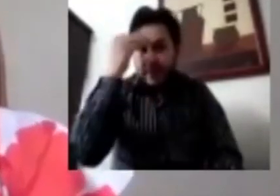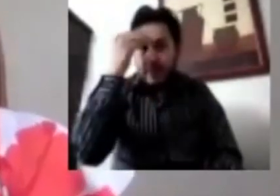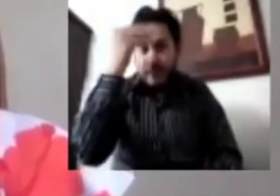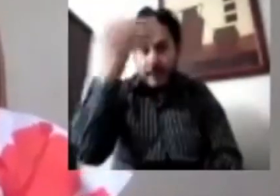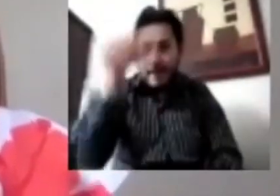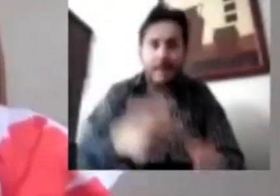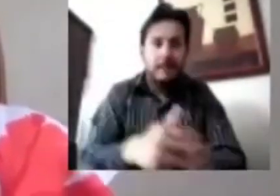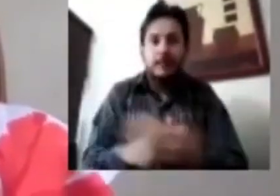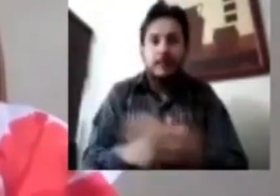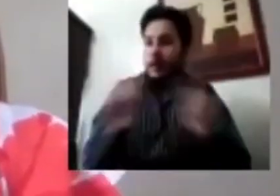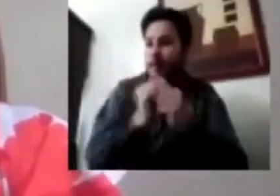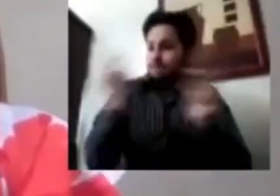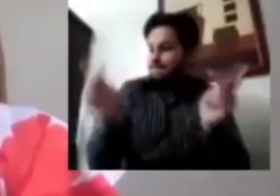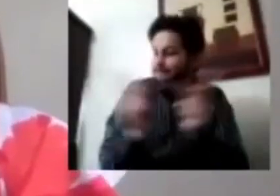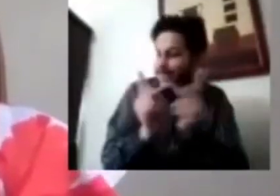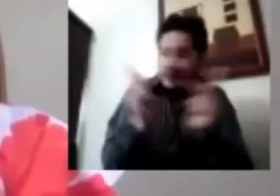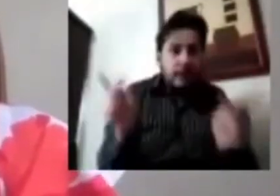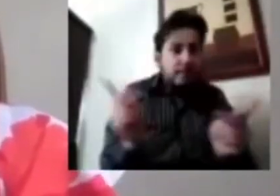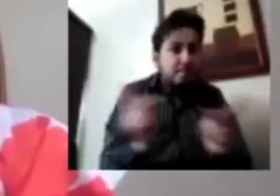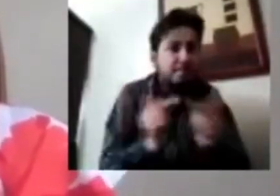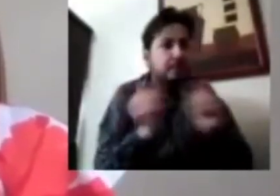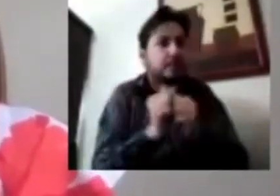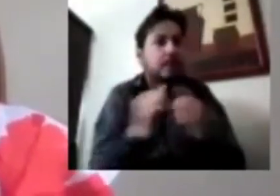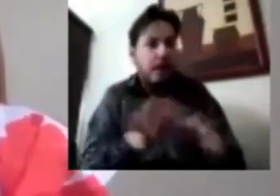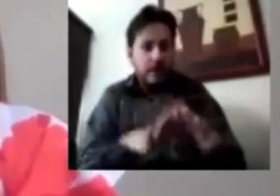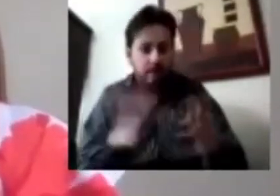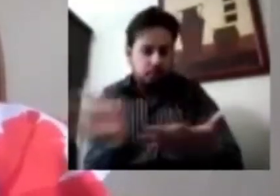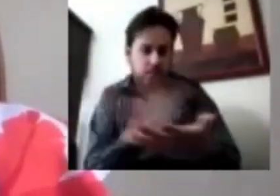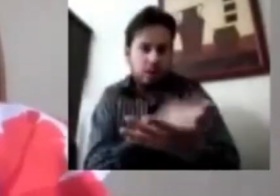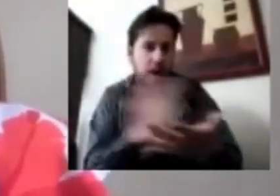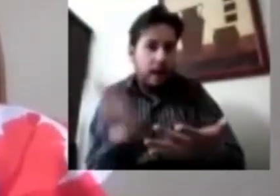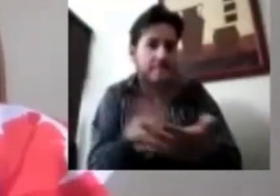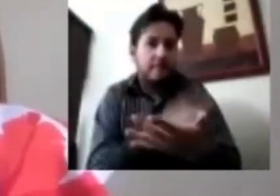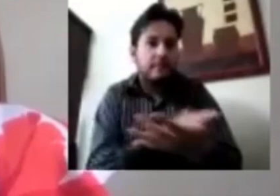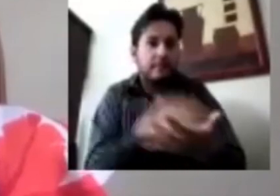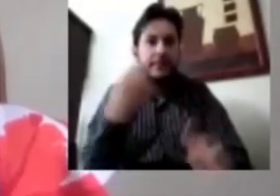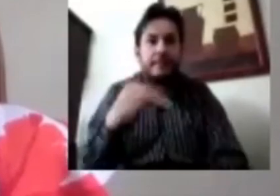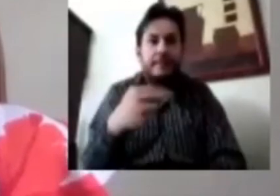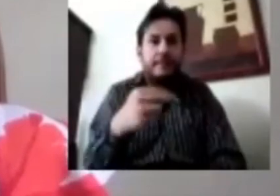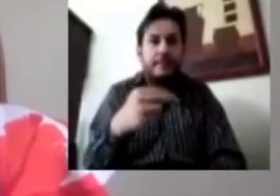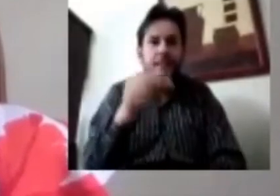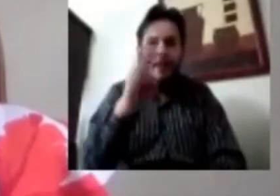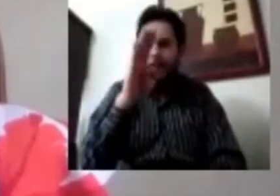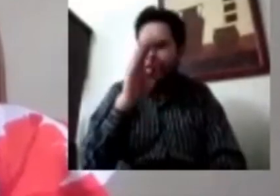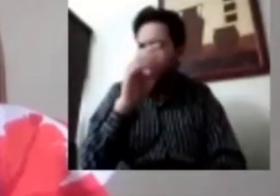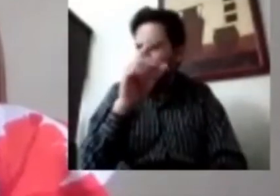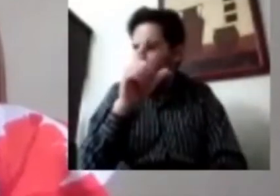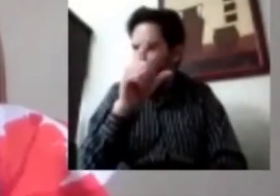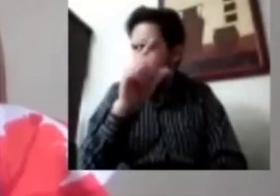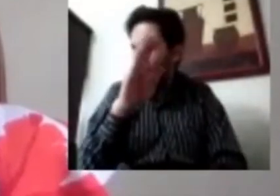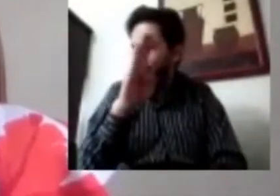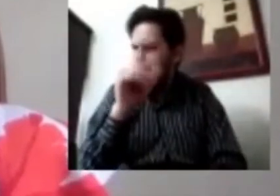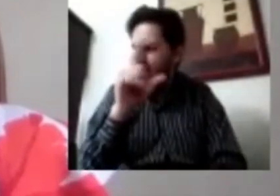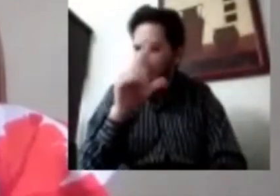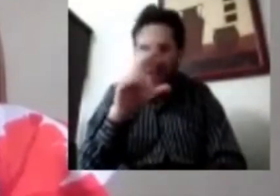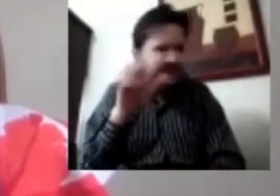mucho con lo que publicó una revista de salud pública muy reconocida, la Lancet, hace un par de meses,